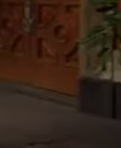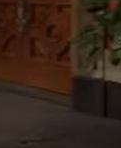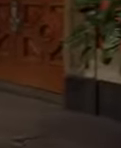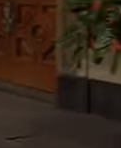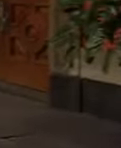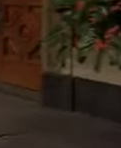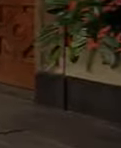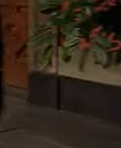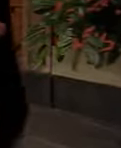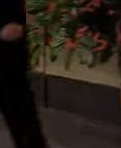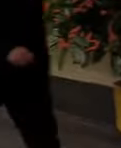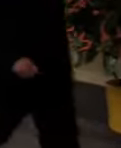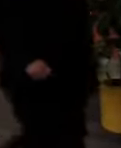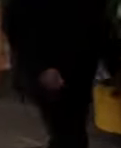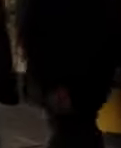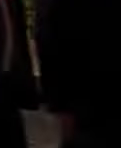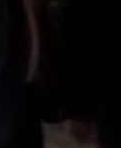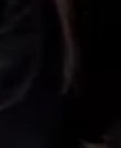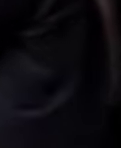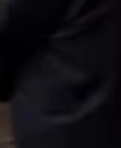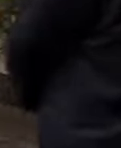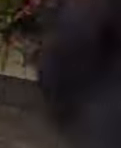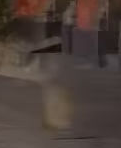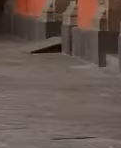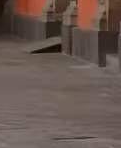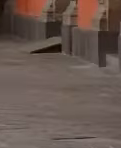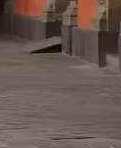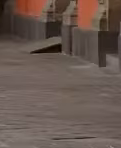El domingo